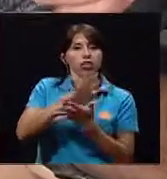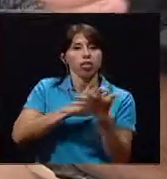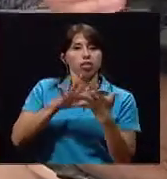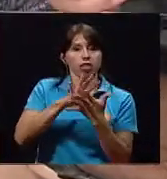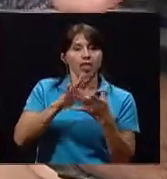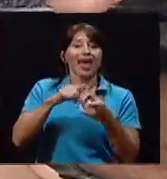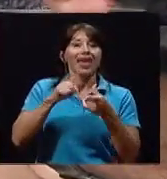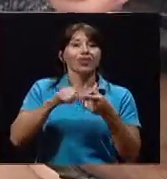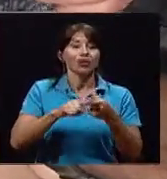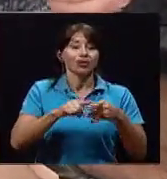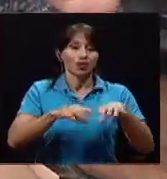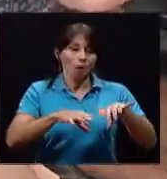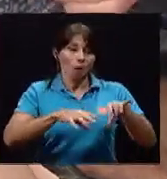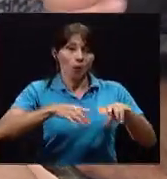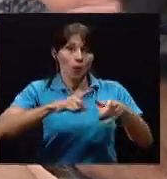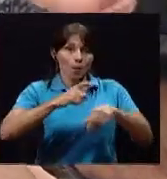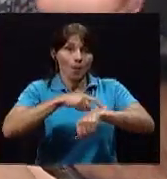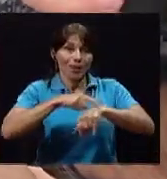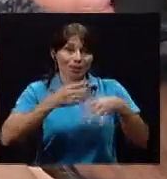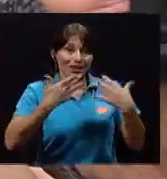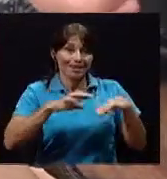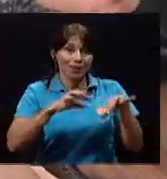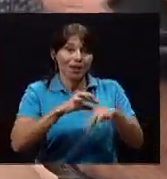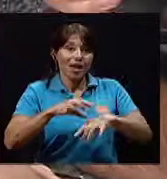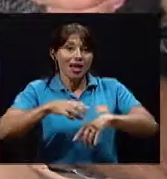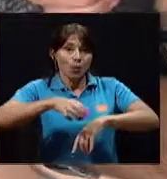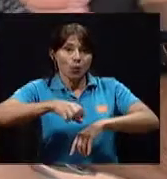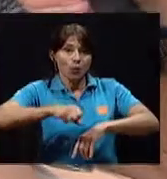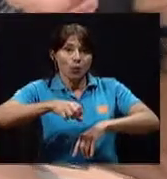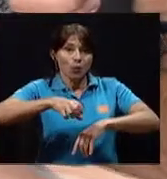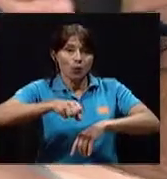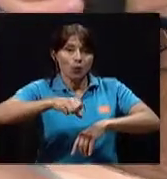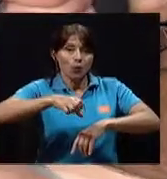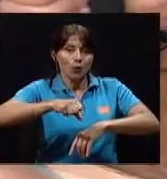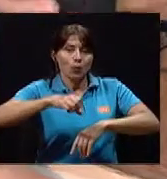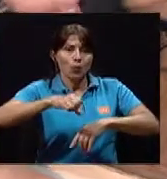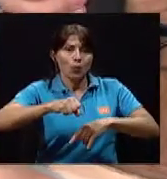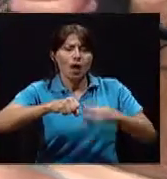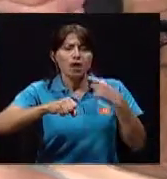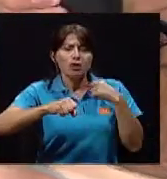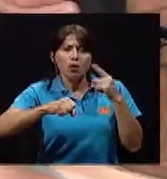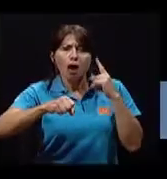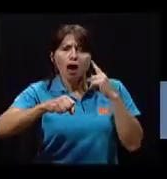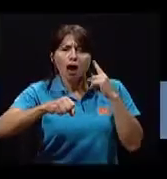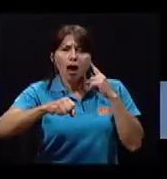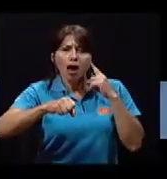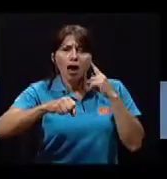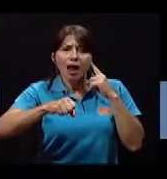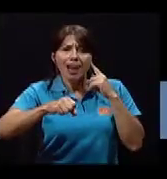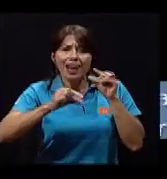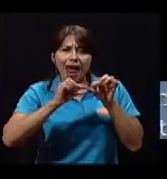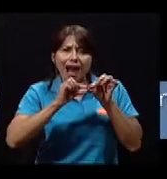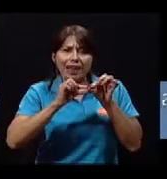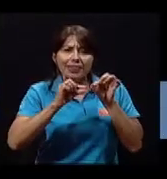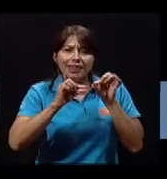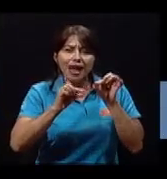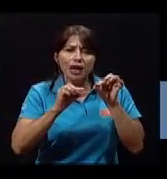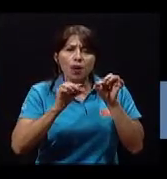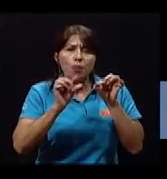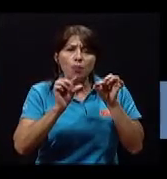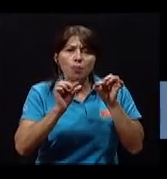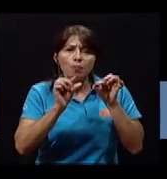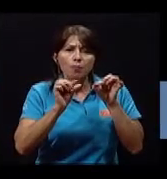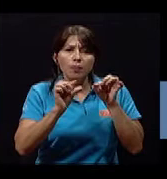insuflar. En el momento en que empiezo a insuflar la pera, voy a escuchar unos golpes de la arteria. Cuando dejo de